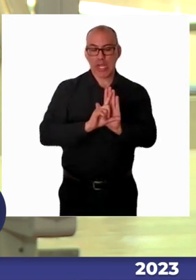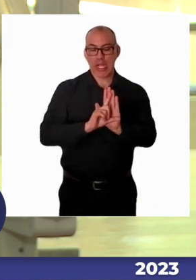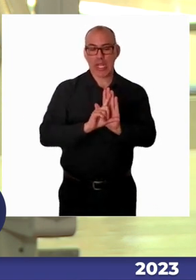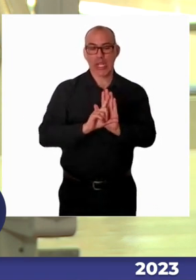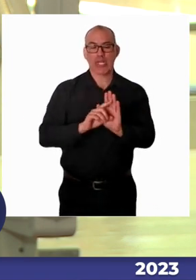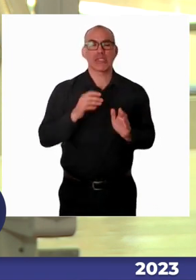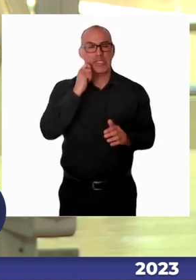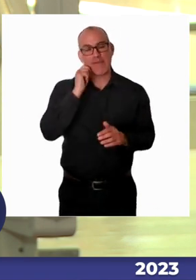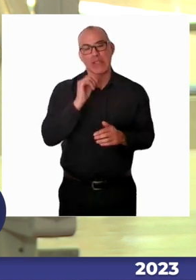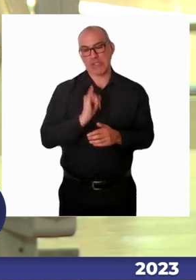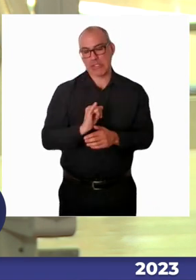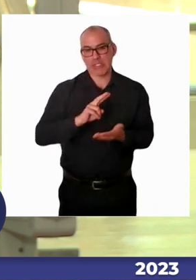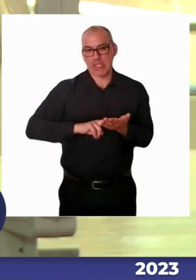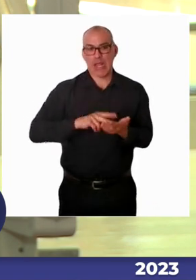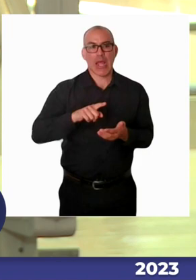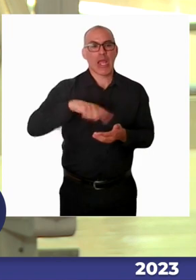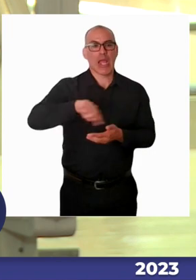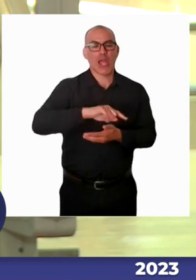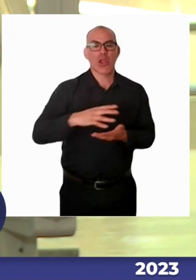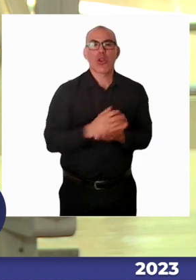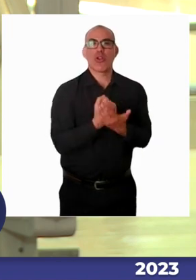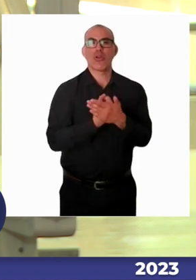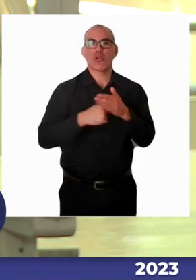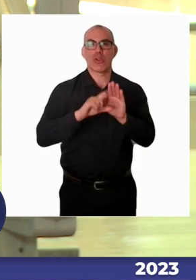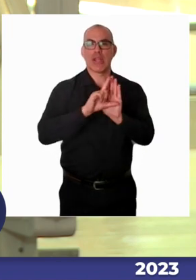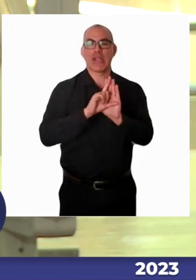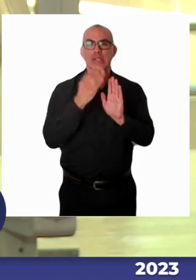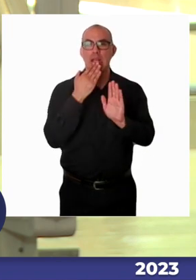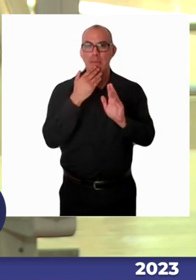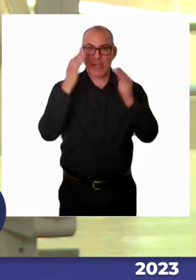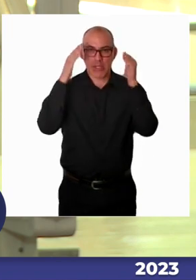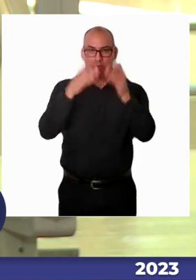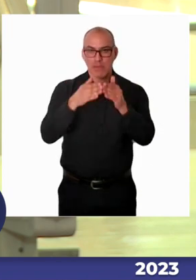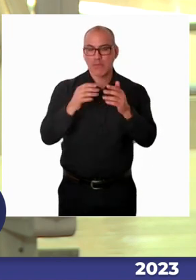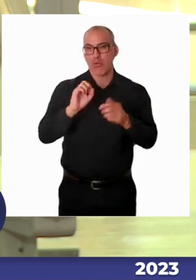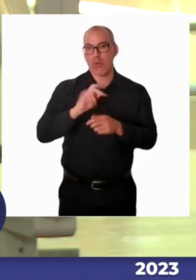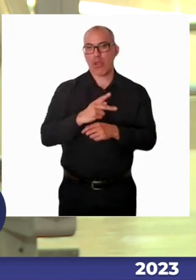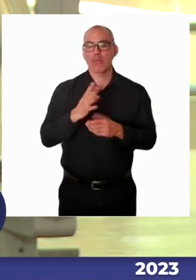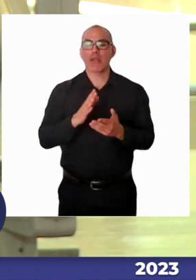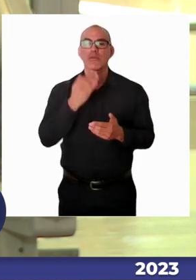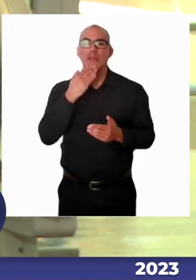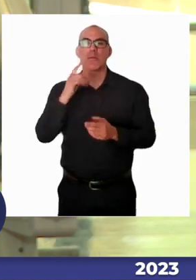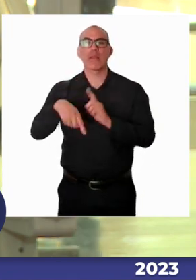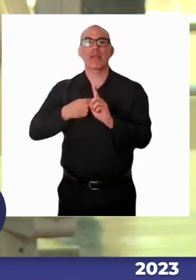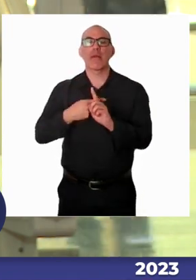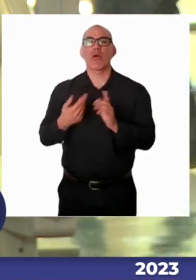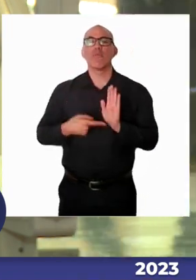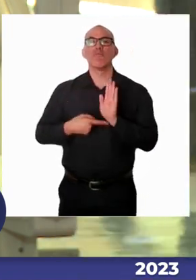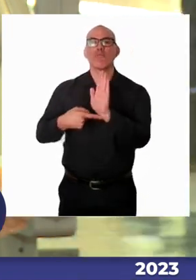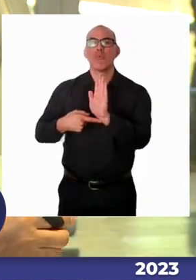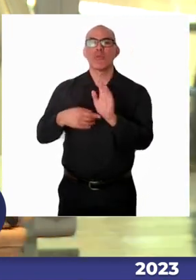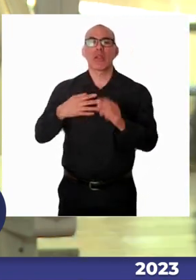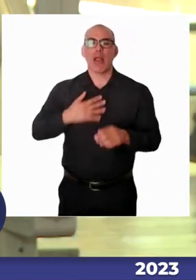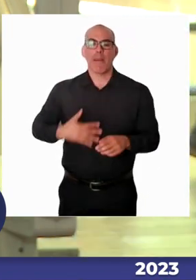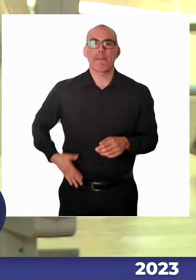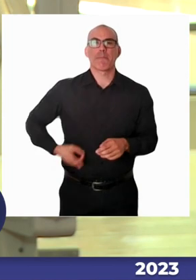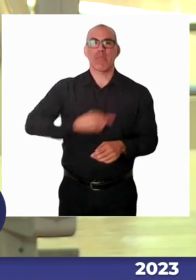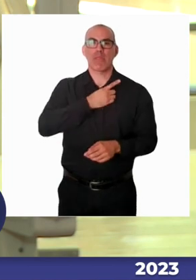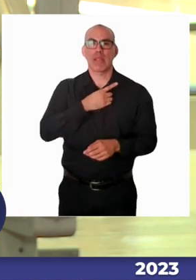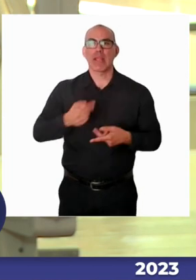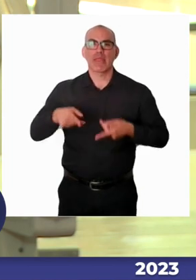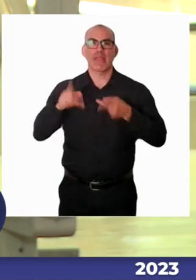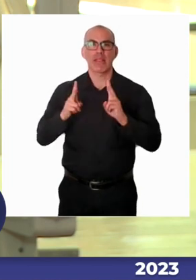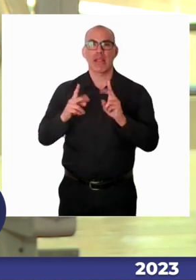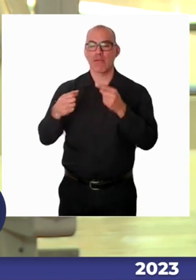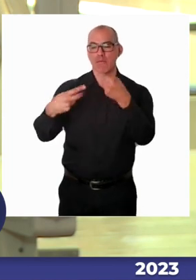acompañado son cientos, no son aisladas. Y ojo, no solo en la región de Valparaíso, porque claro, lo que tú decías,